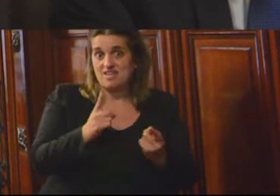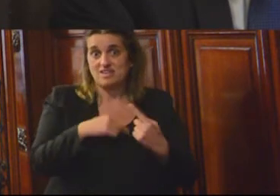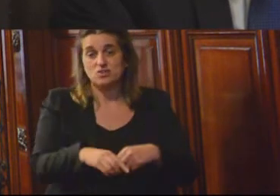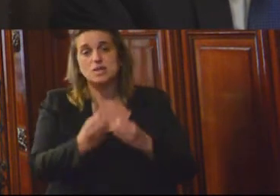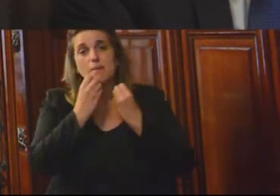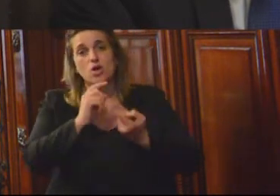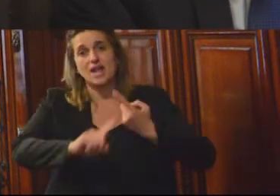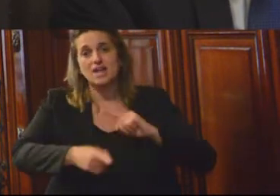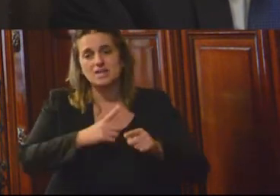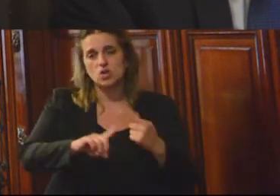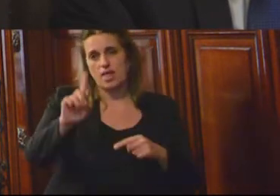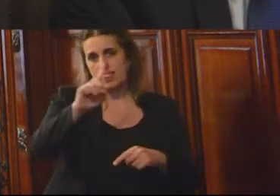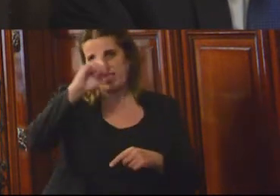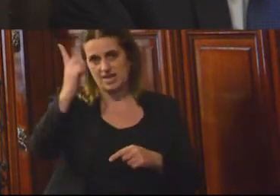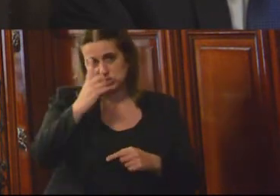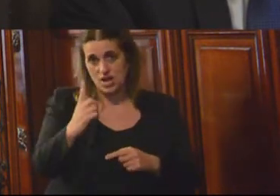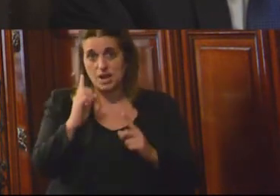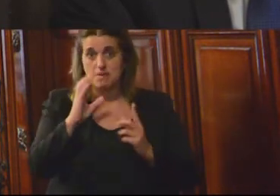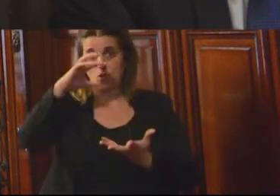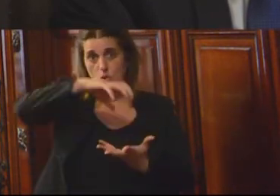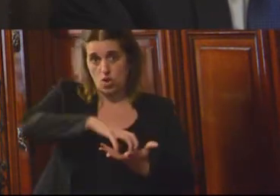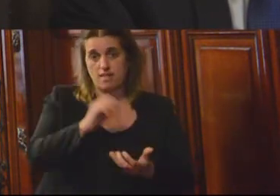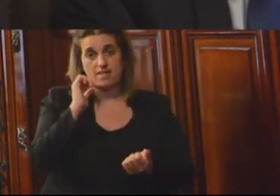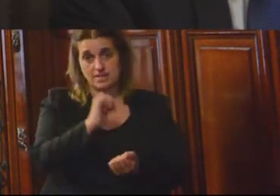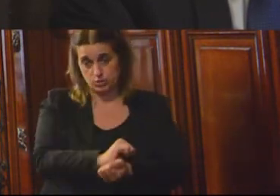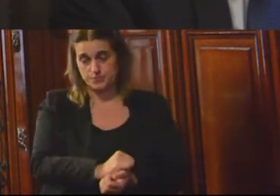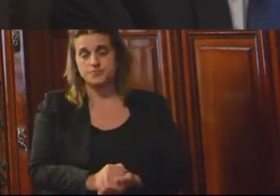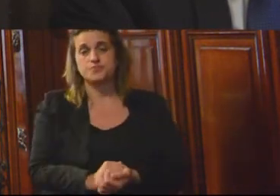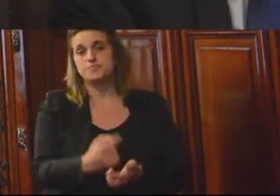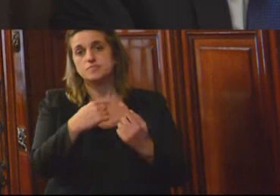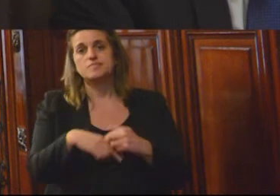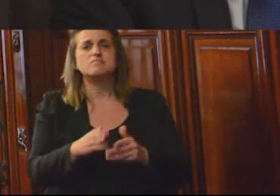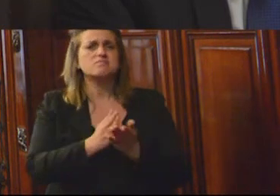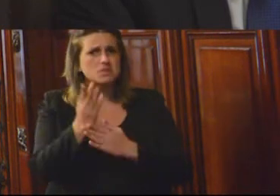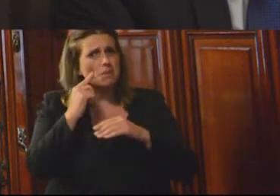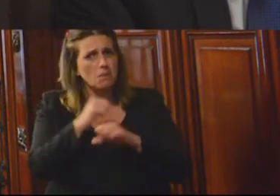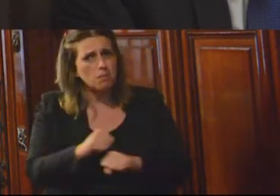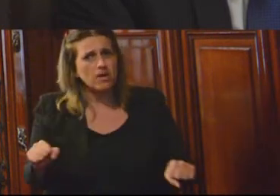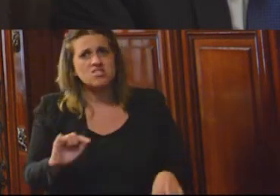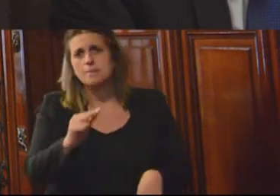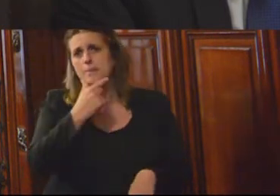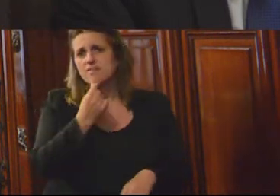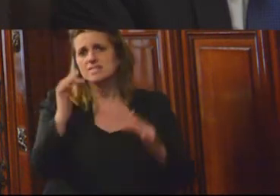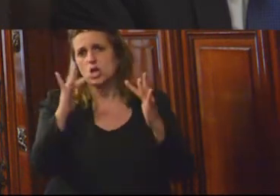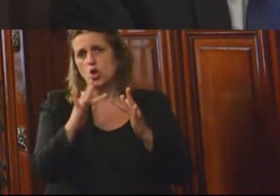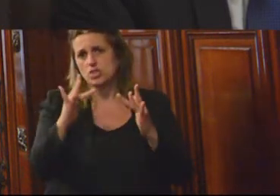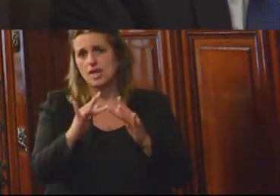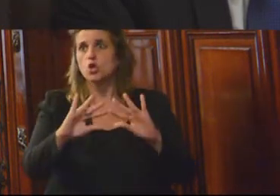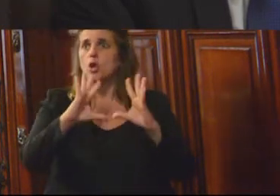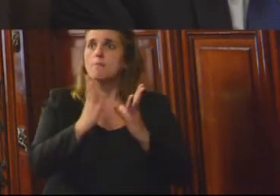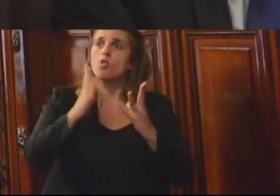relaciones interpersonales en el centro de detención. A su vez, siempre que sea posible, se facilitan los contactos con el mundo exterior,